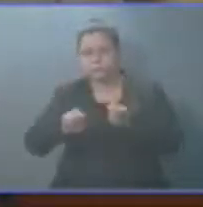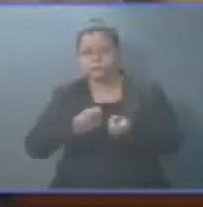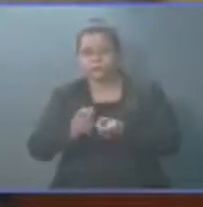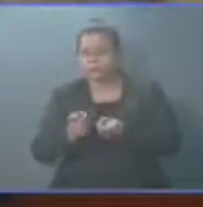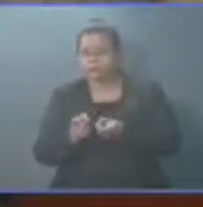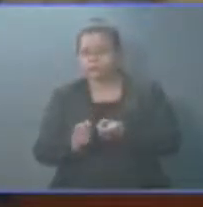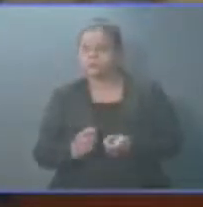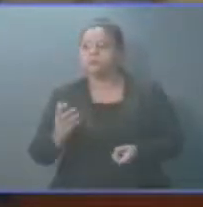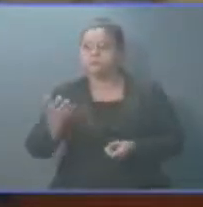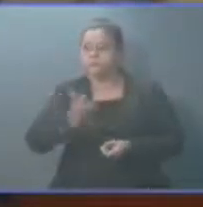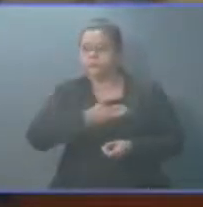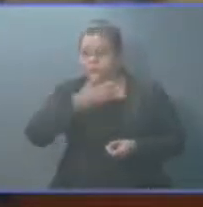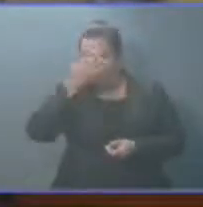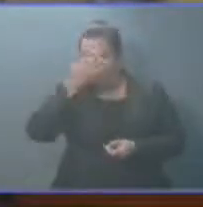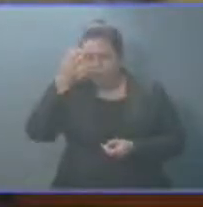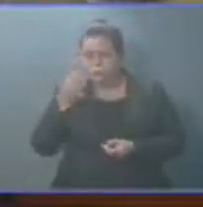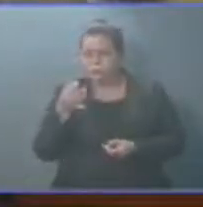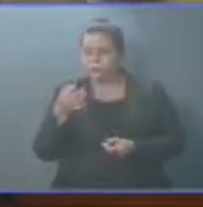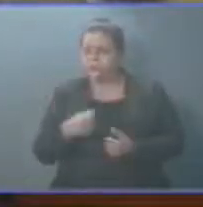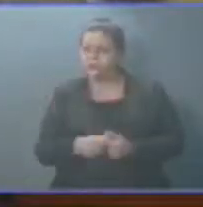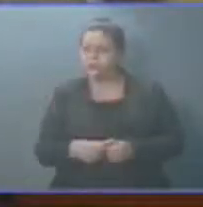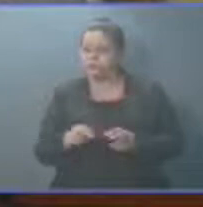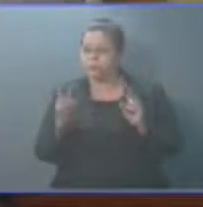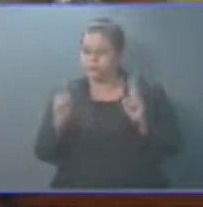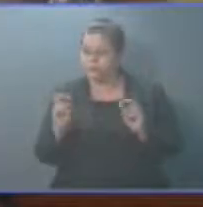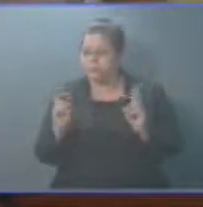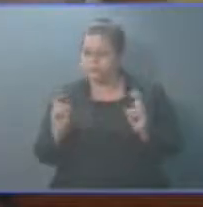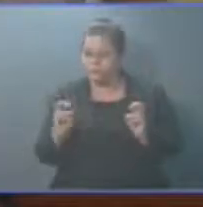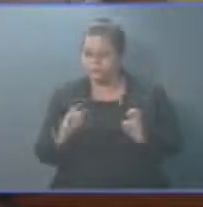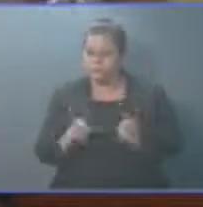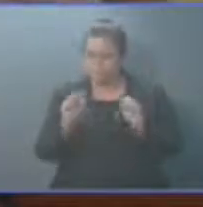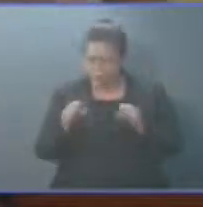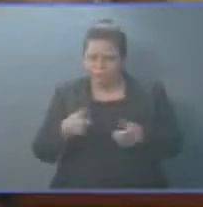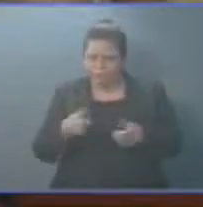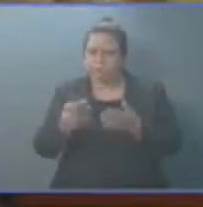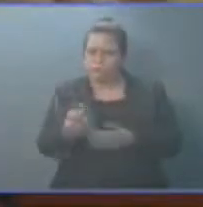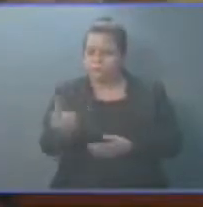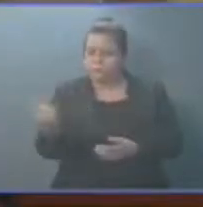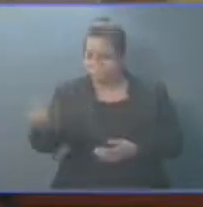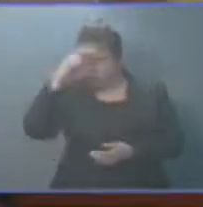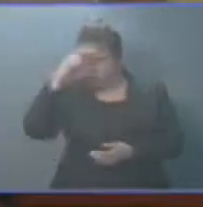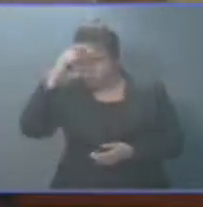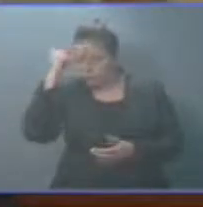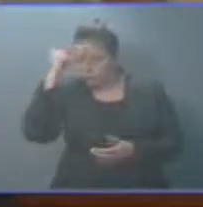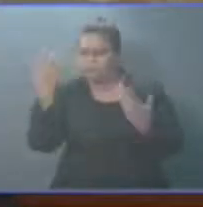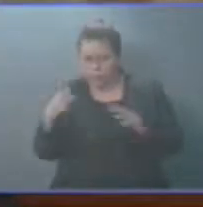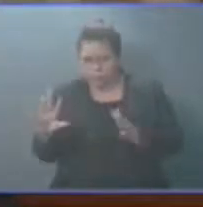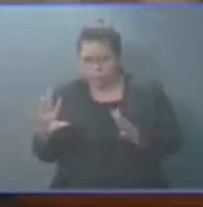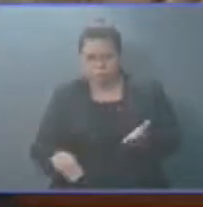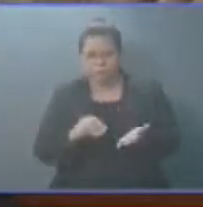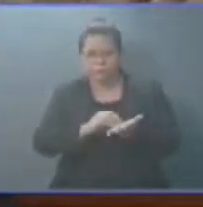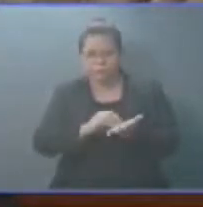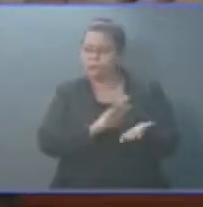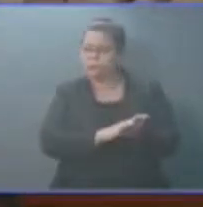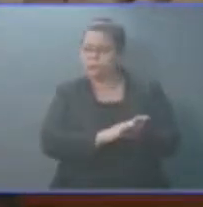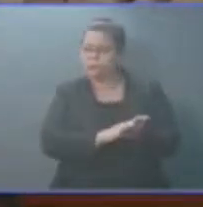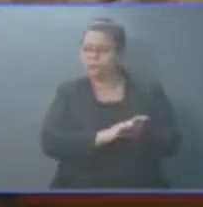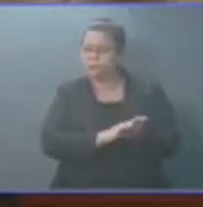Pero, nosotros consideramos que el tema de poderle ayudar a los trabajadores ya está contemplado